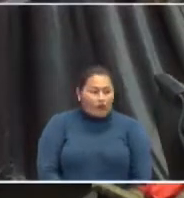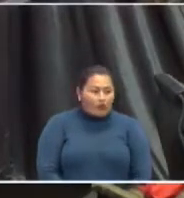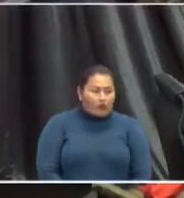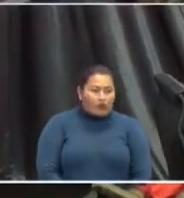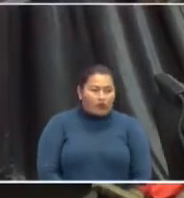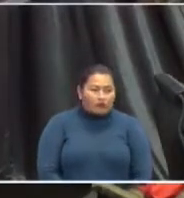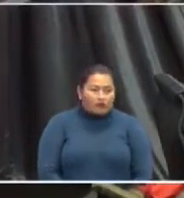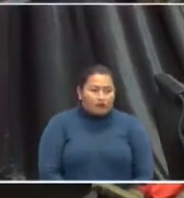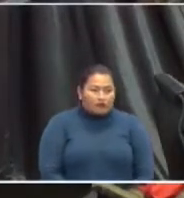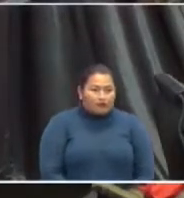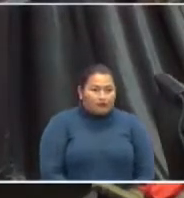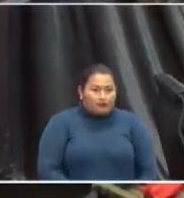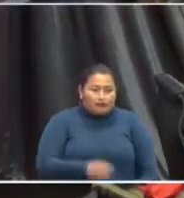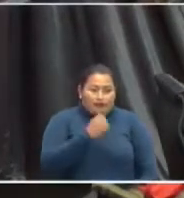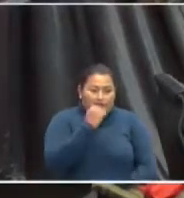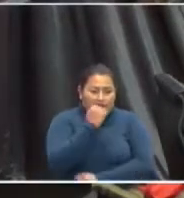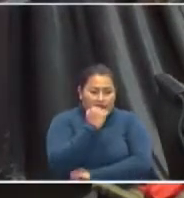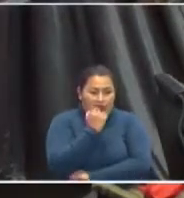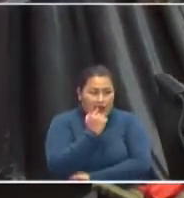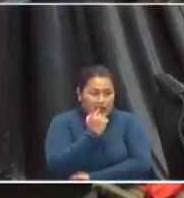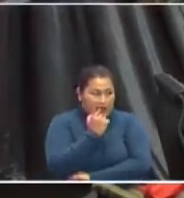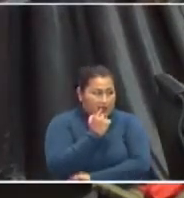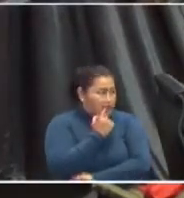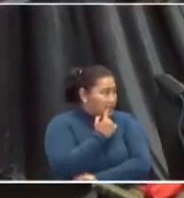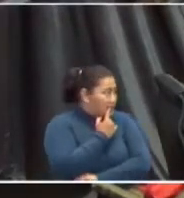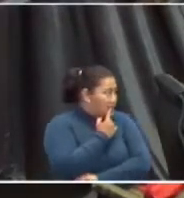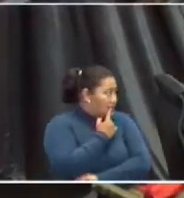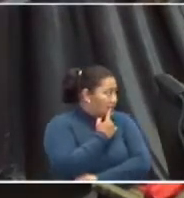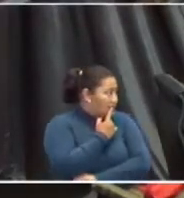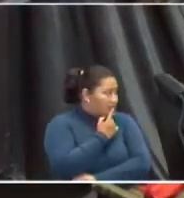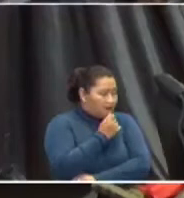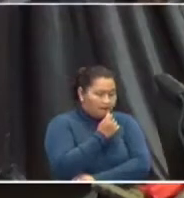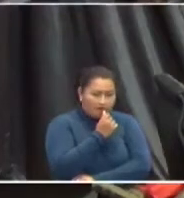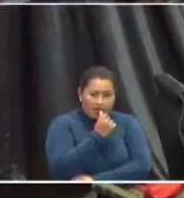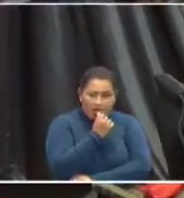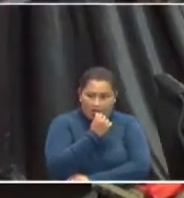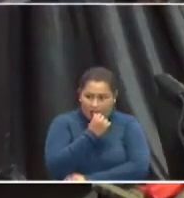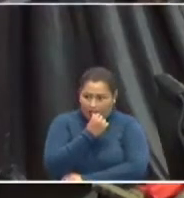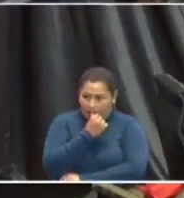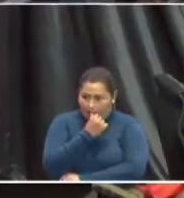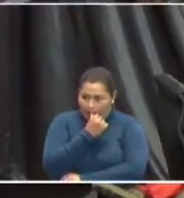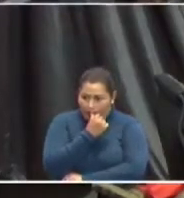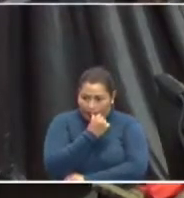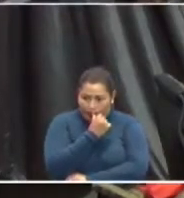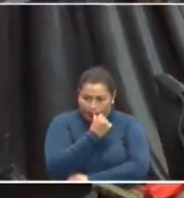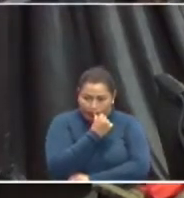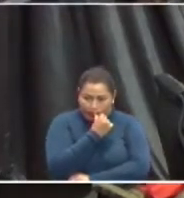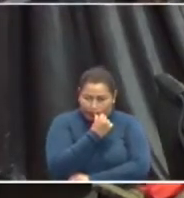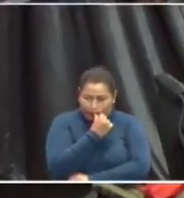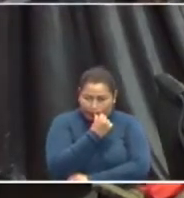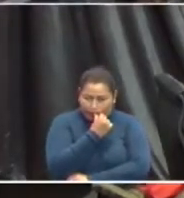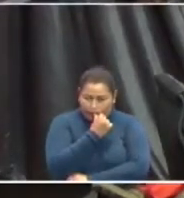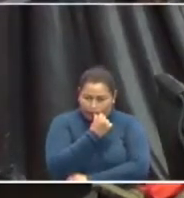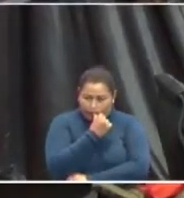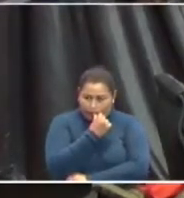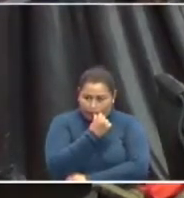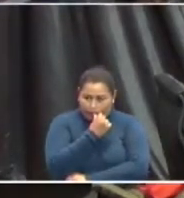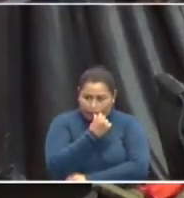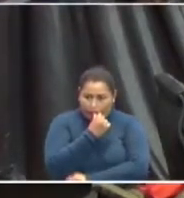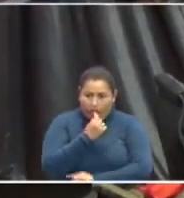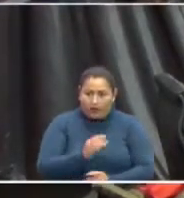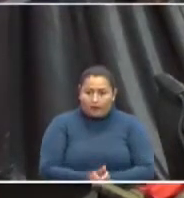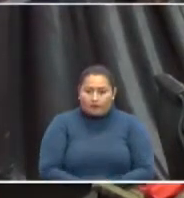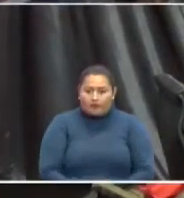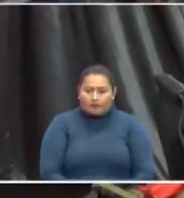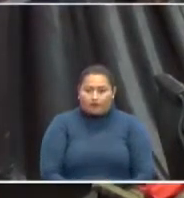le correspondería realizar a la Comisión de Administración. Yo siempre lo he dicho desde que llegué, desde el año pasado, estoy diciéndoles